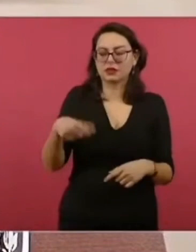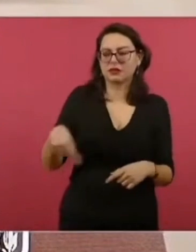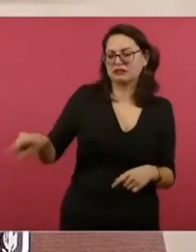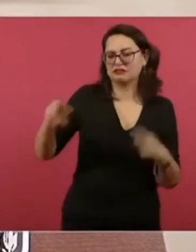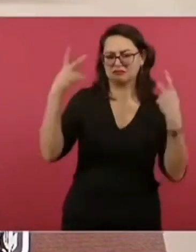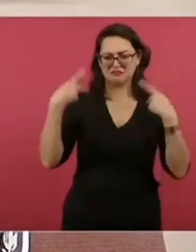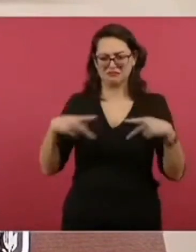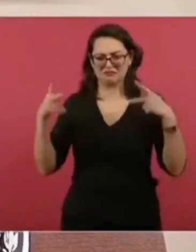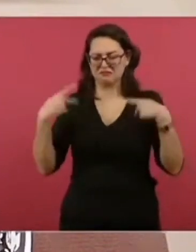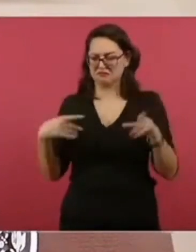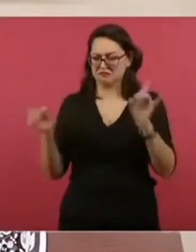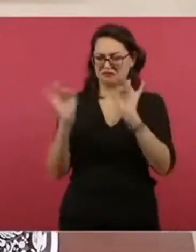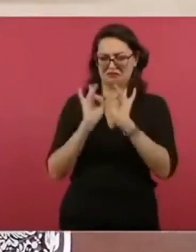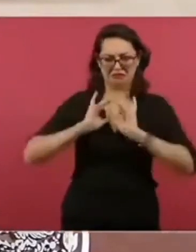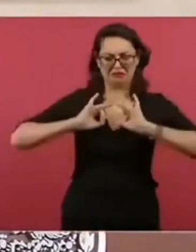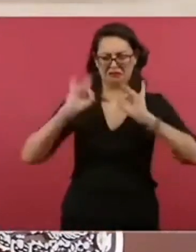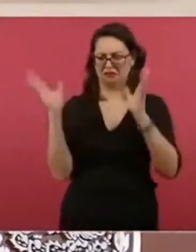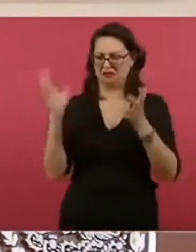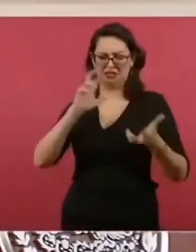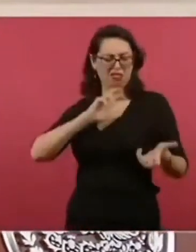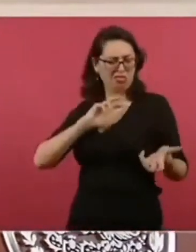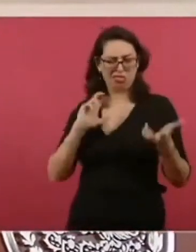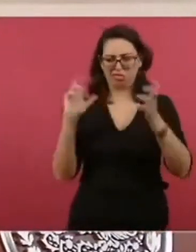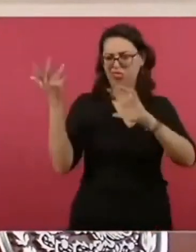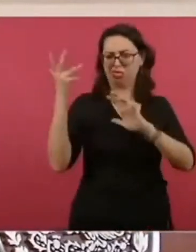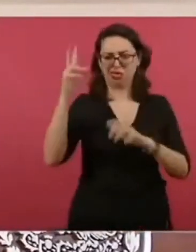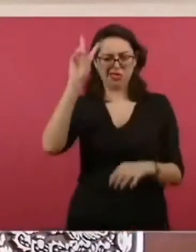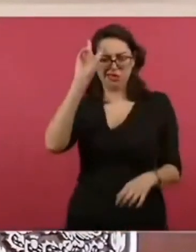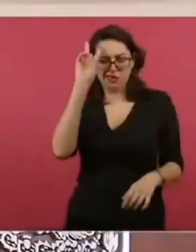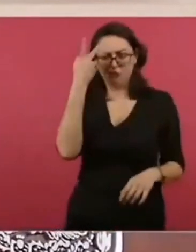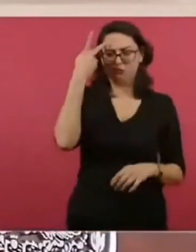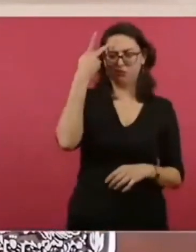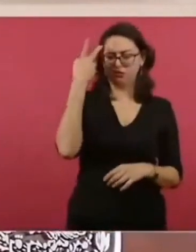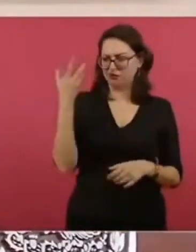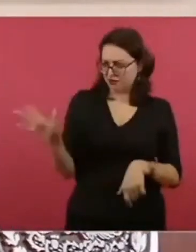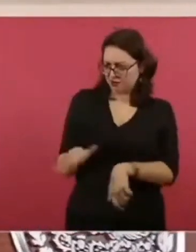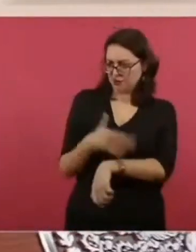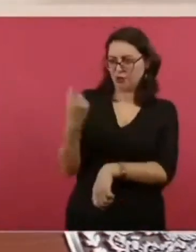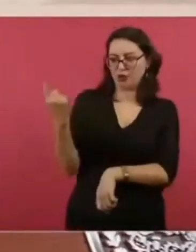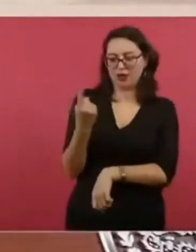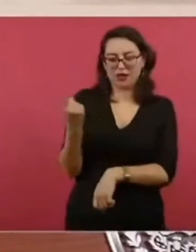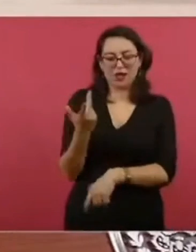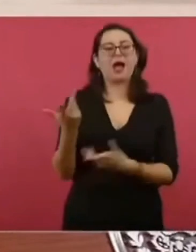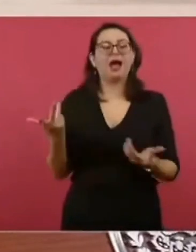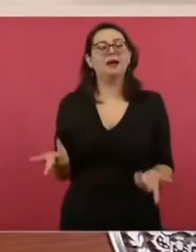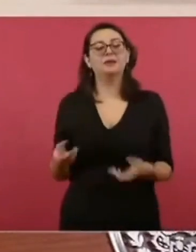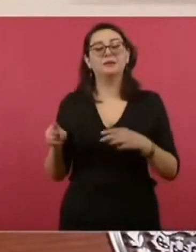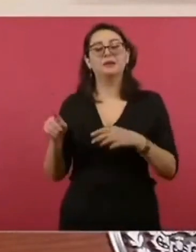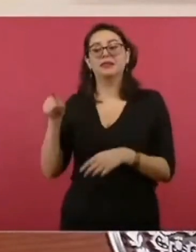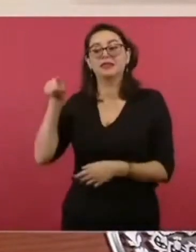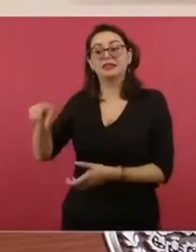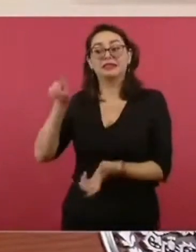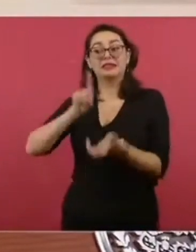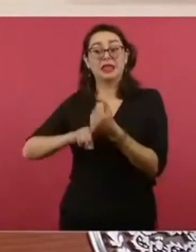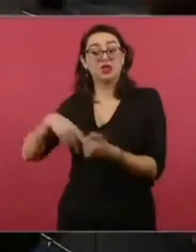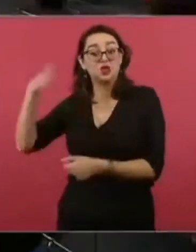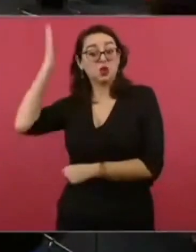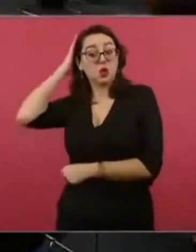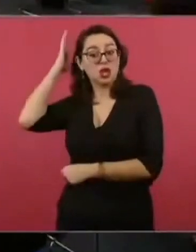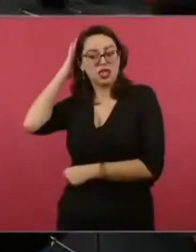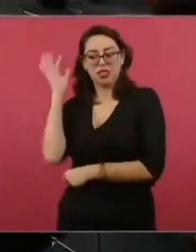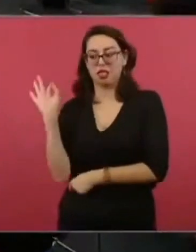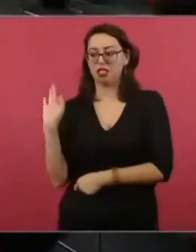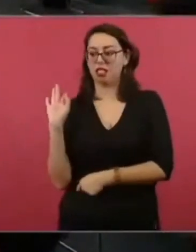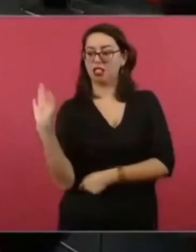Nada más que no se va a enfrentar, como lo dijo Rosa